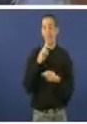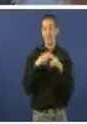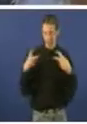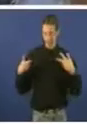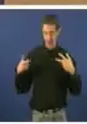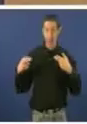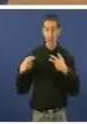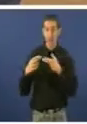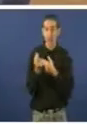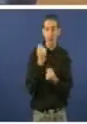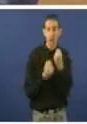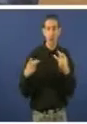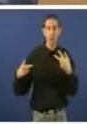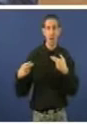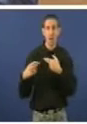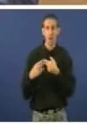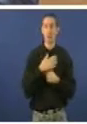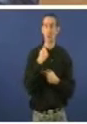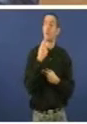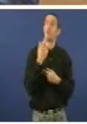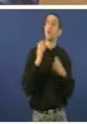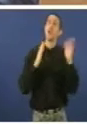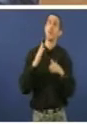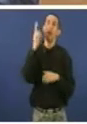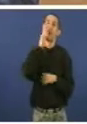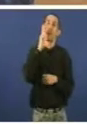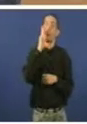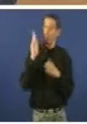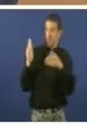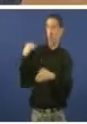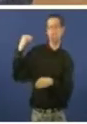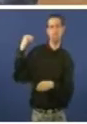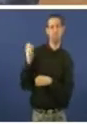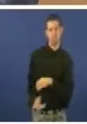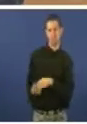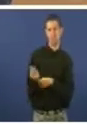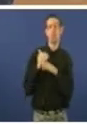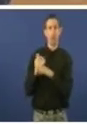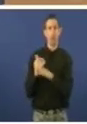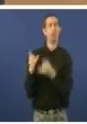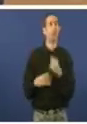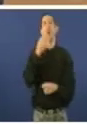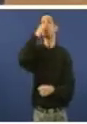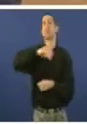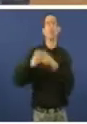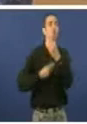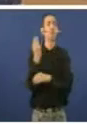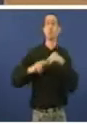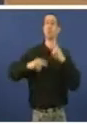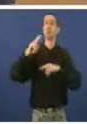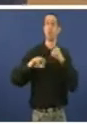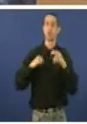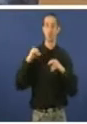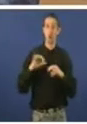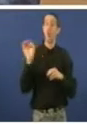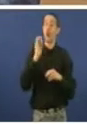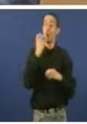e non facer o hospital de Vigo en plena bonanza económica. Recortar e non equipar o hospital de Lugo